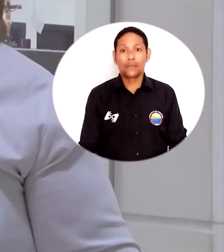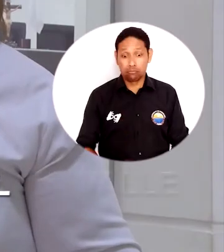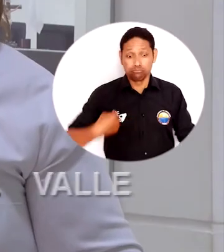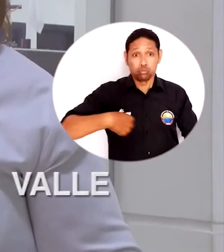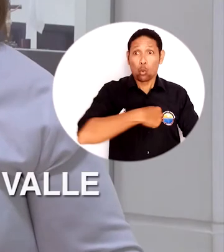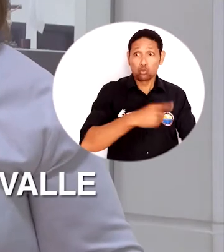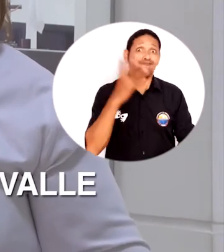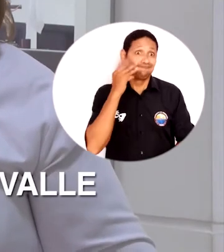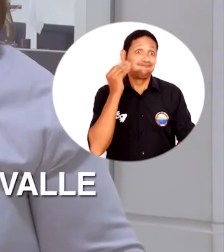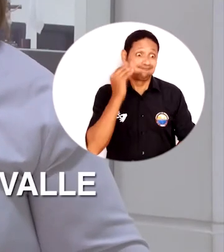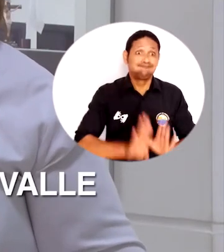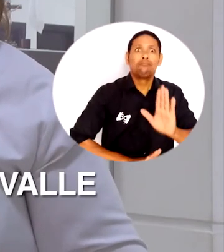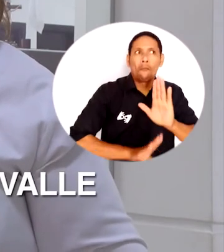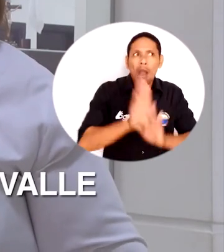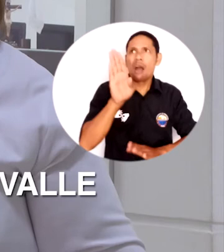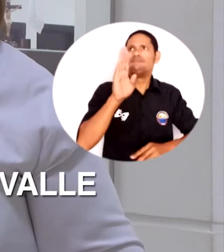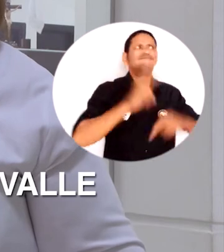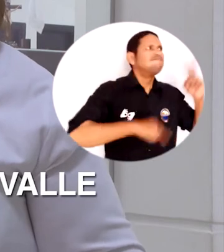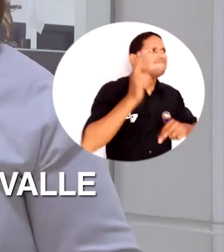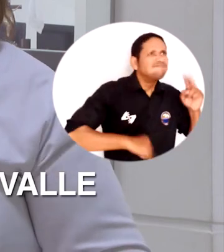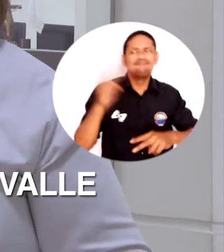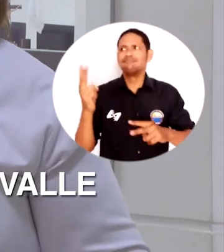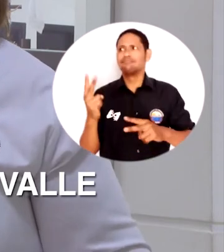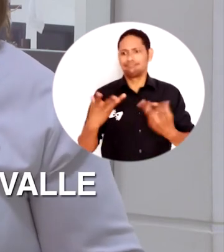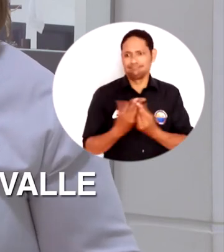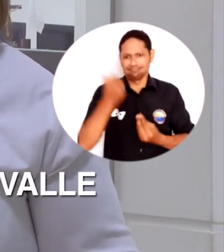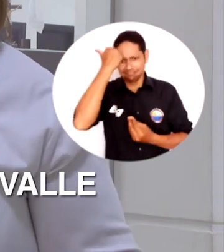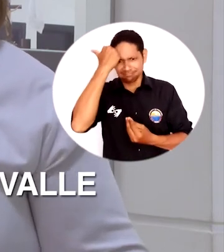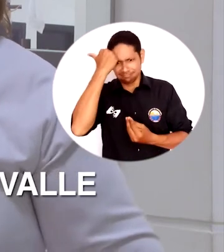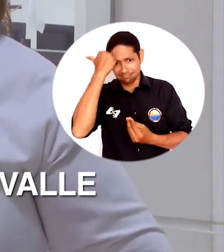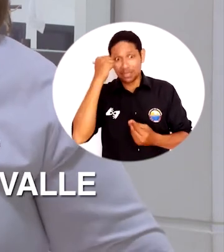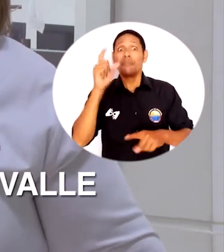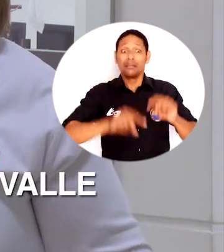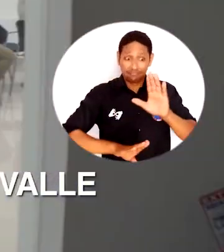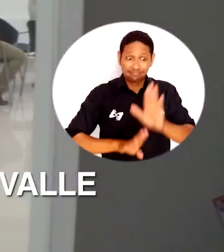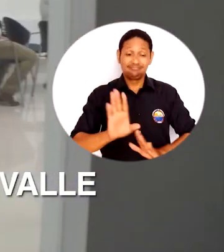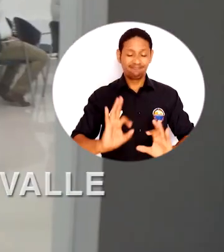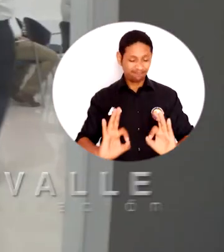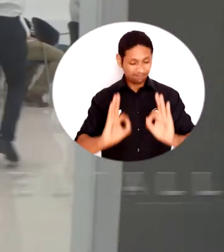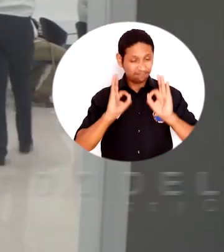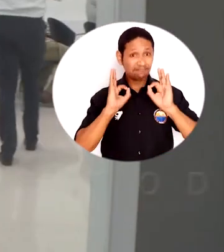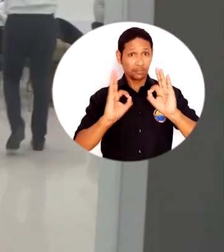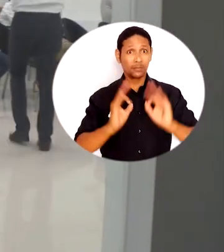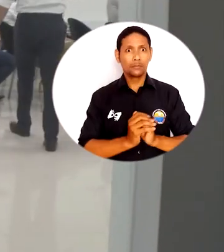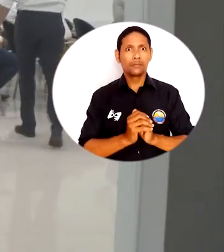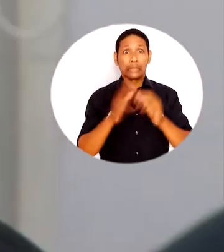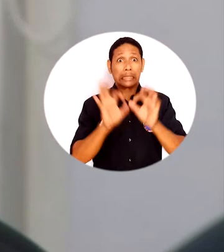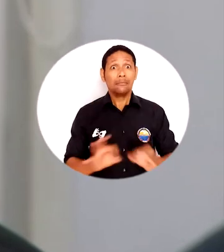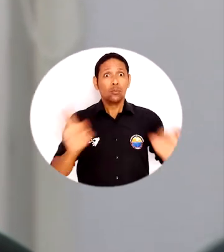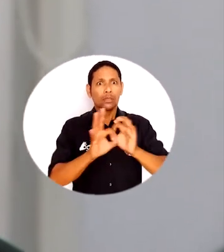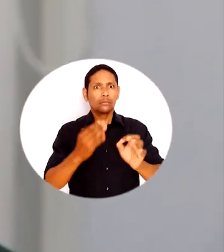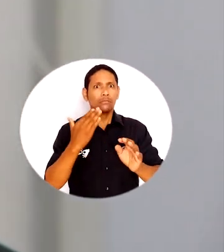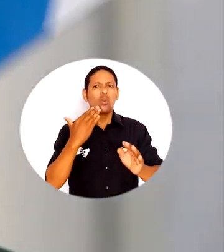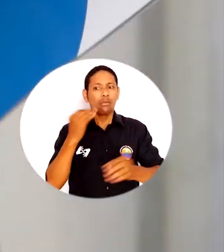Nosotros hemos crecido en todo, en infraestructura, en la parte de docencia y en calidad, que es importante